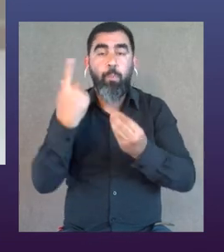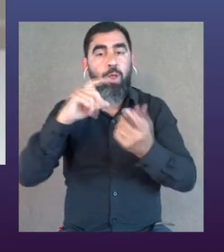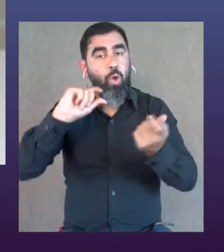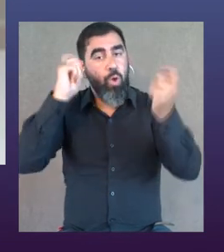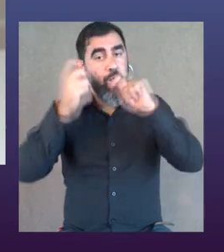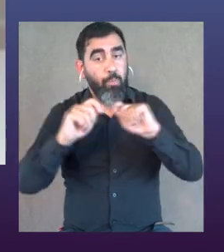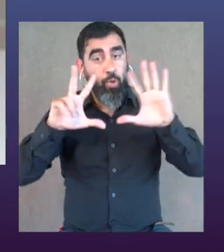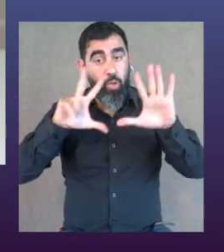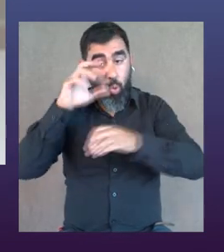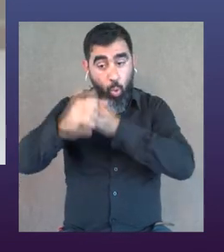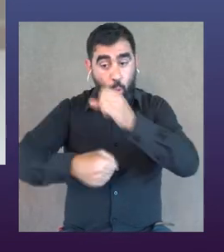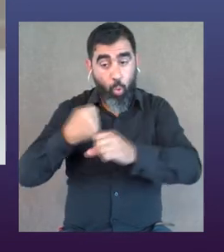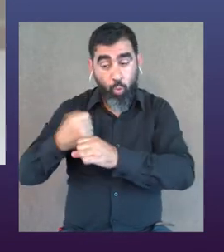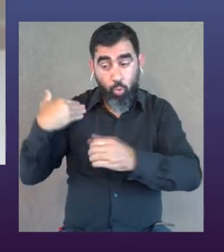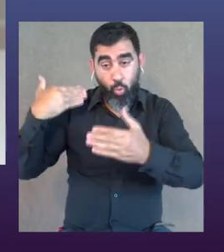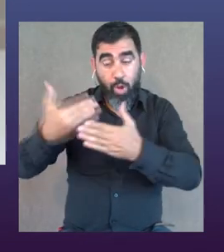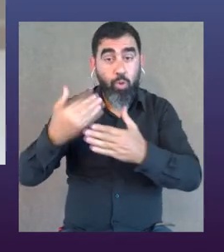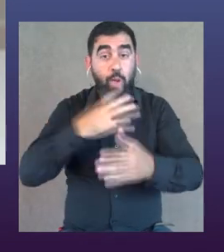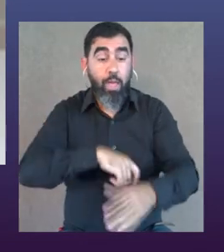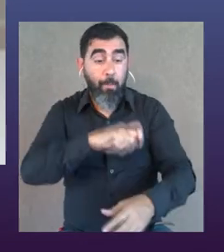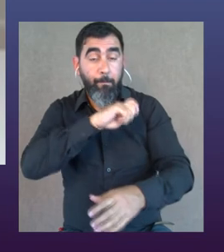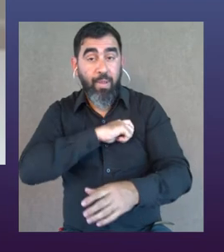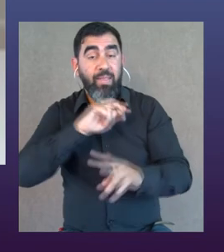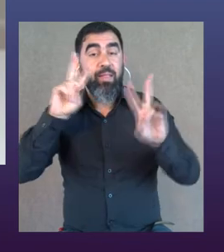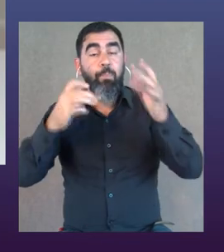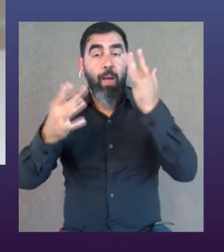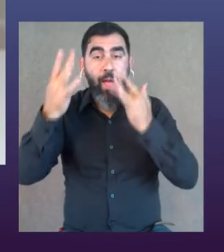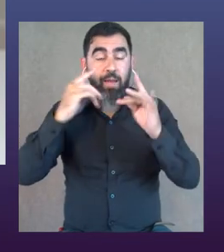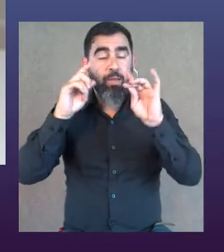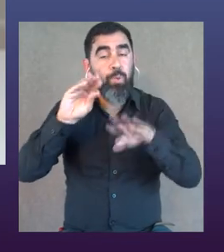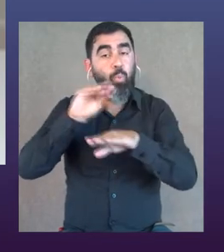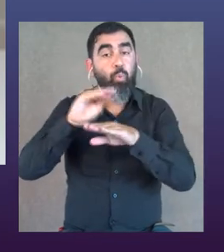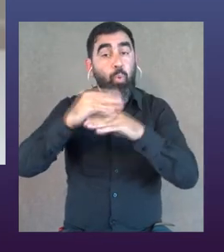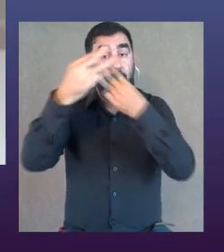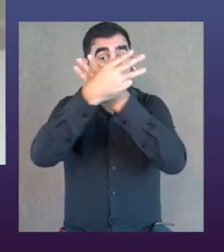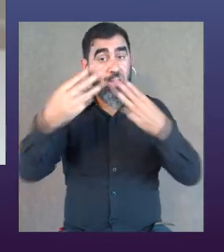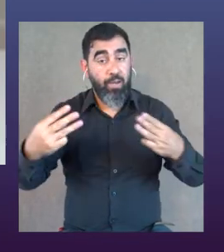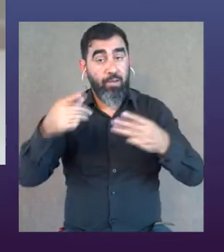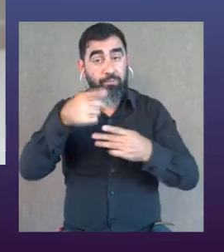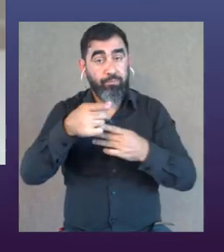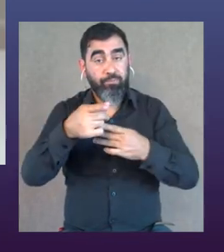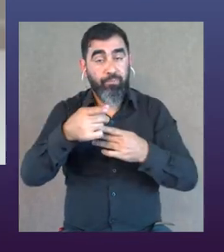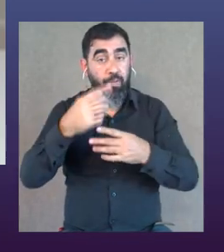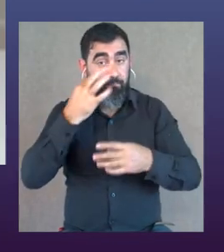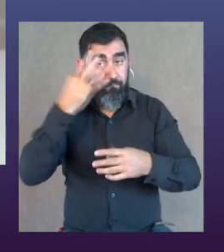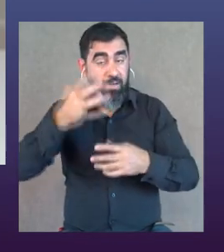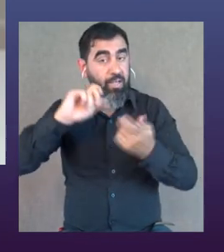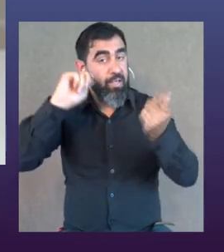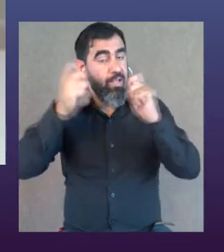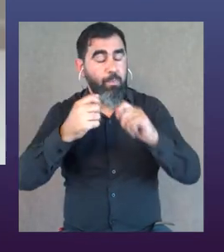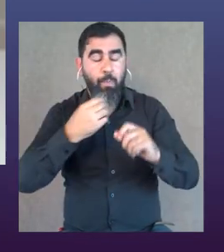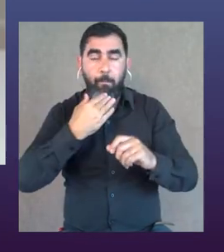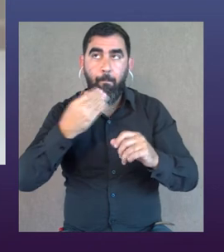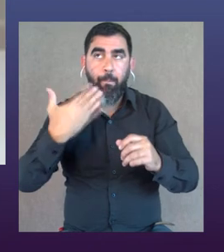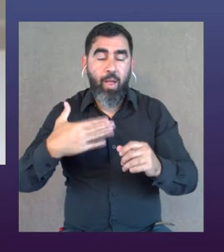queda mucho por hacer, pero es verdad que el cambio en estos ocho años, yo creo que en España, en artes escénicas, por lo menos creo que en cultura en general, pero sobre todo en artes escénicas,